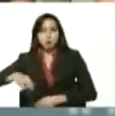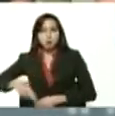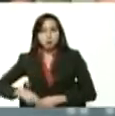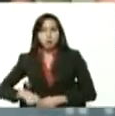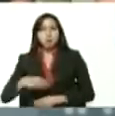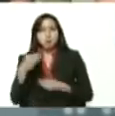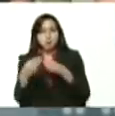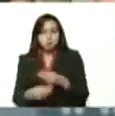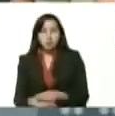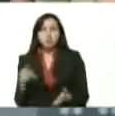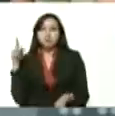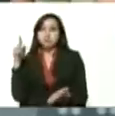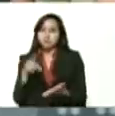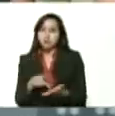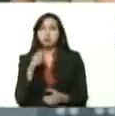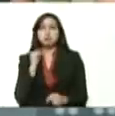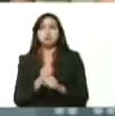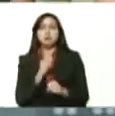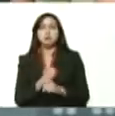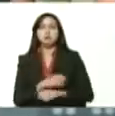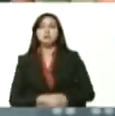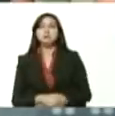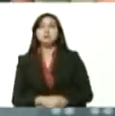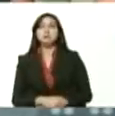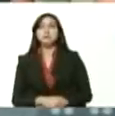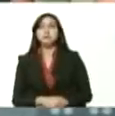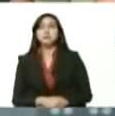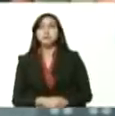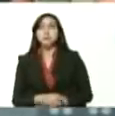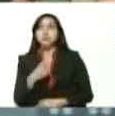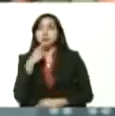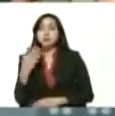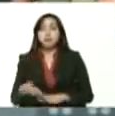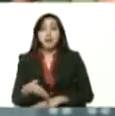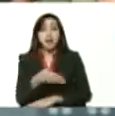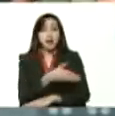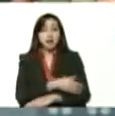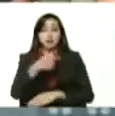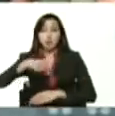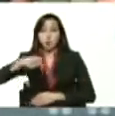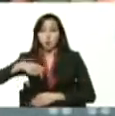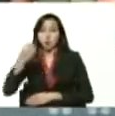punto, el punto. Lo decía al principio de este programa,